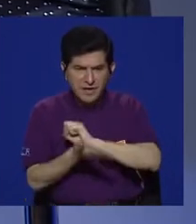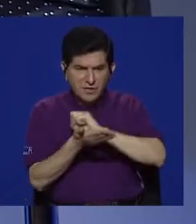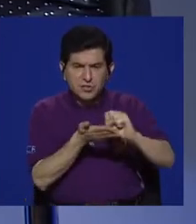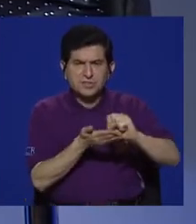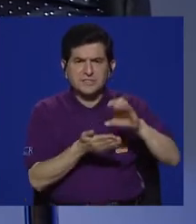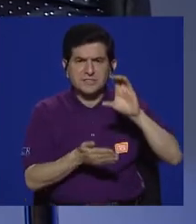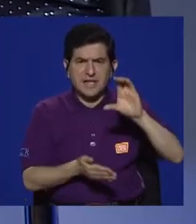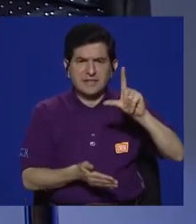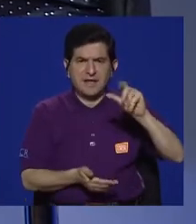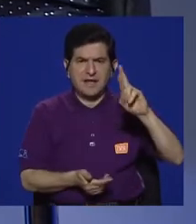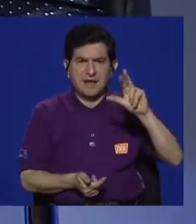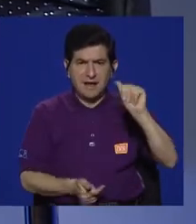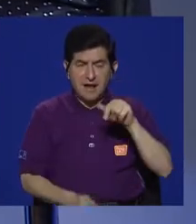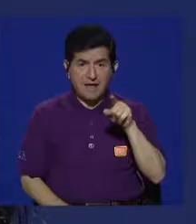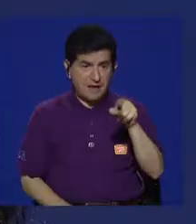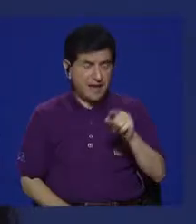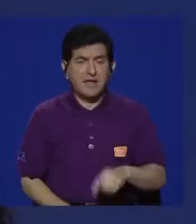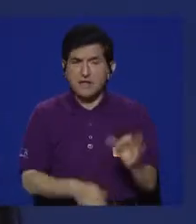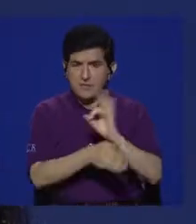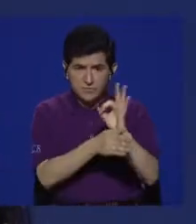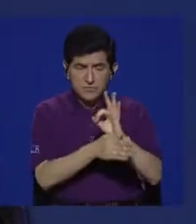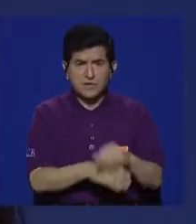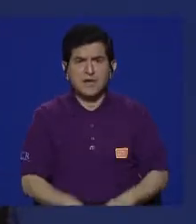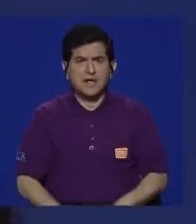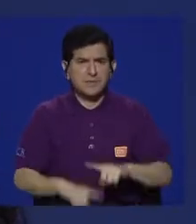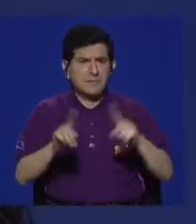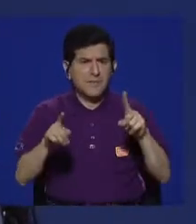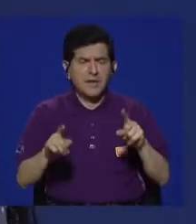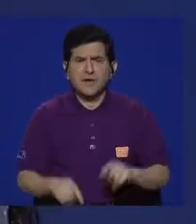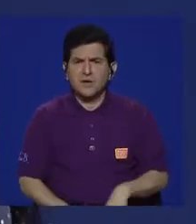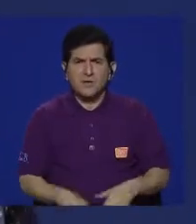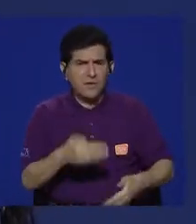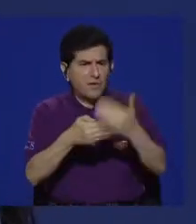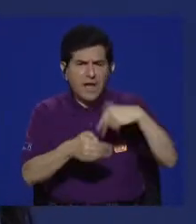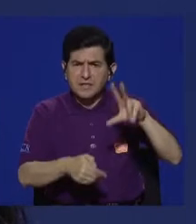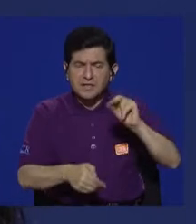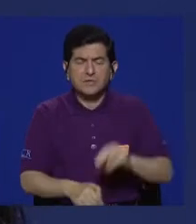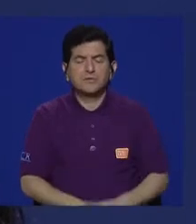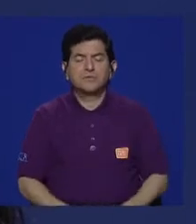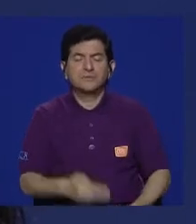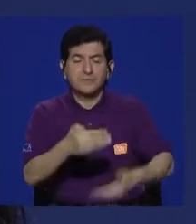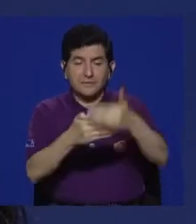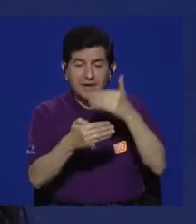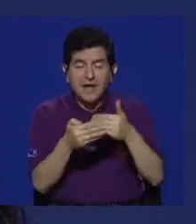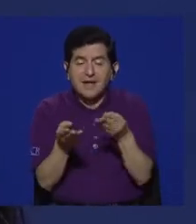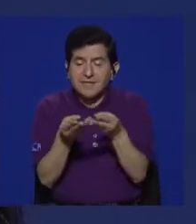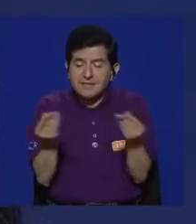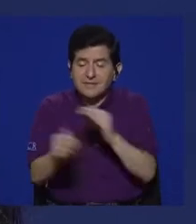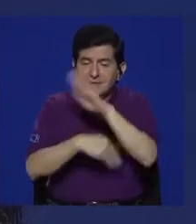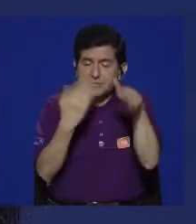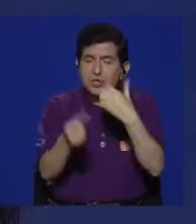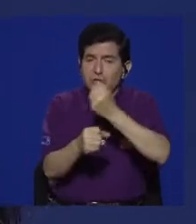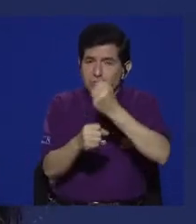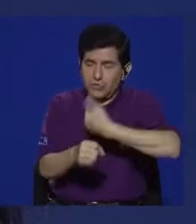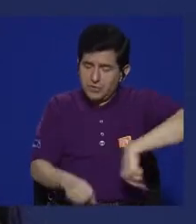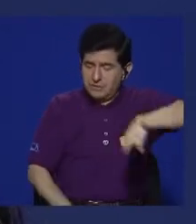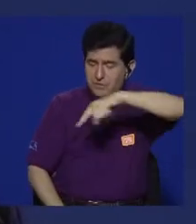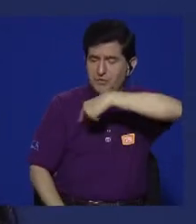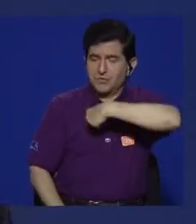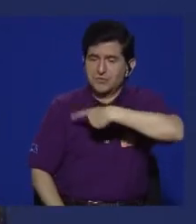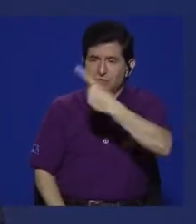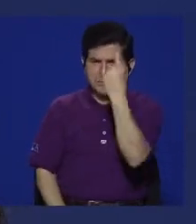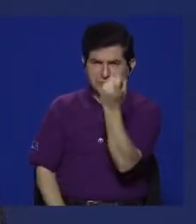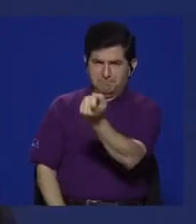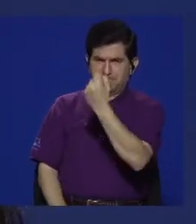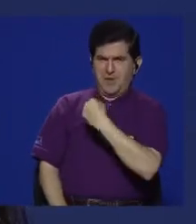funcionaba de esa manera, ¿no lo era? Bueno, esto es muy importante porque antes de hacer la producción y en todos los trabajos que hemos